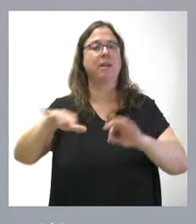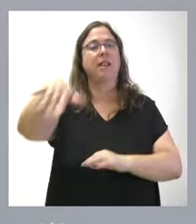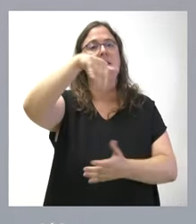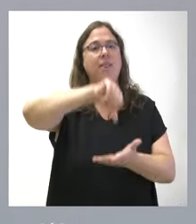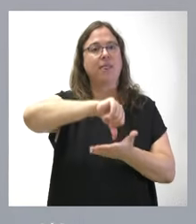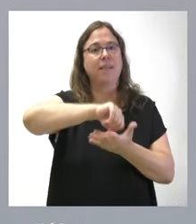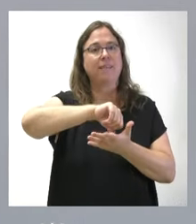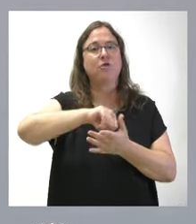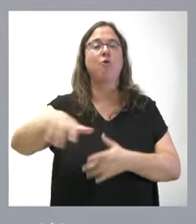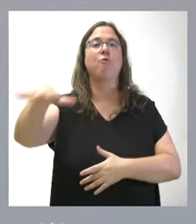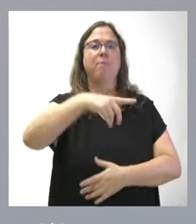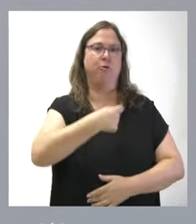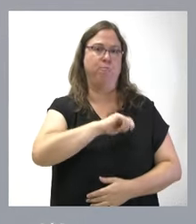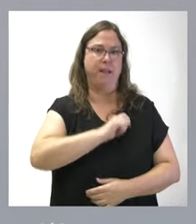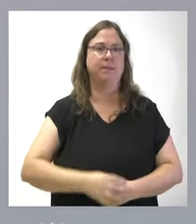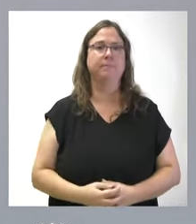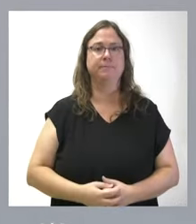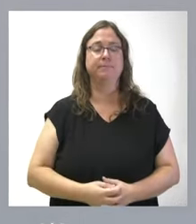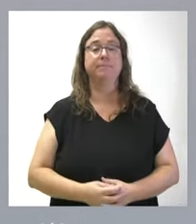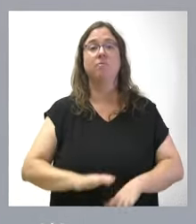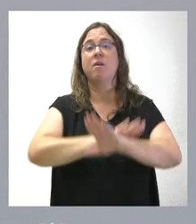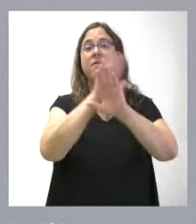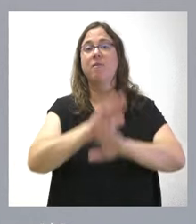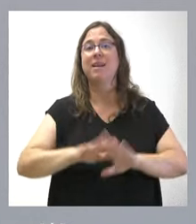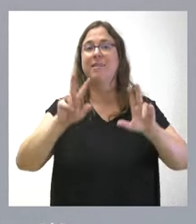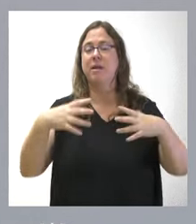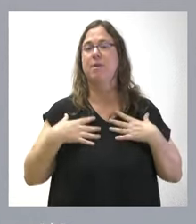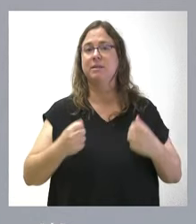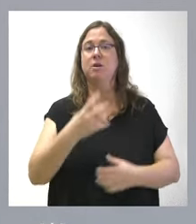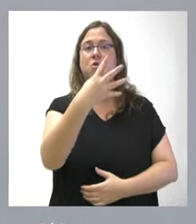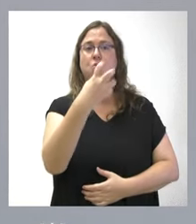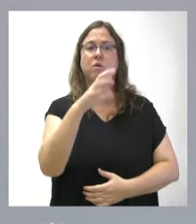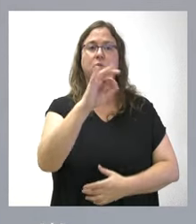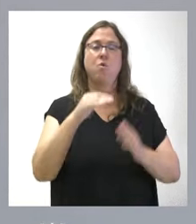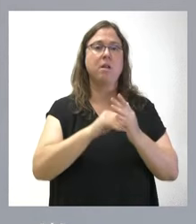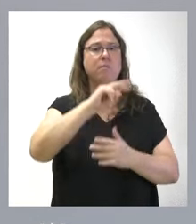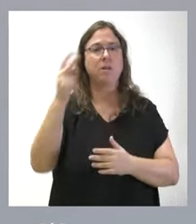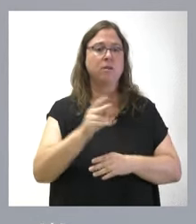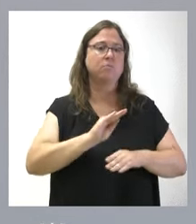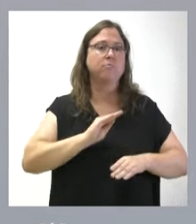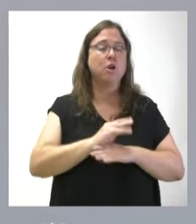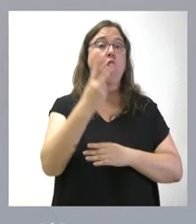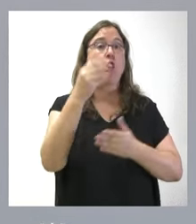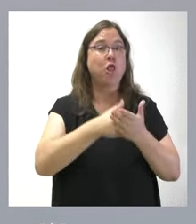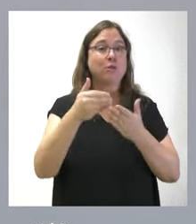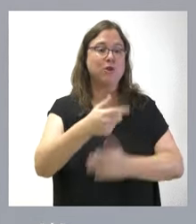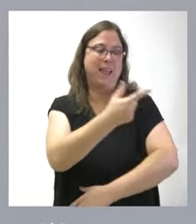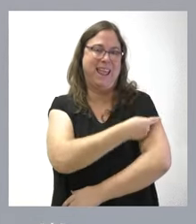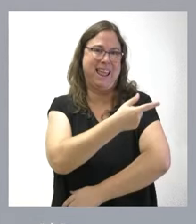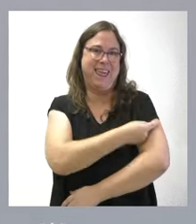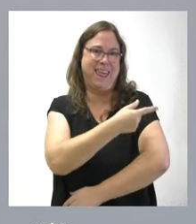salud de Barrio España. Y, finalmente, en materia sanitaria, 450.000 euros para el suministro de 2 millones de jeringas